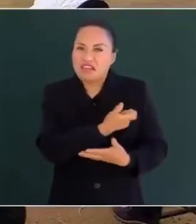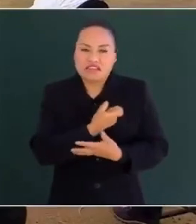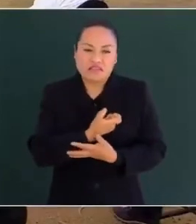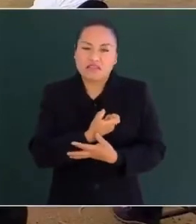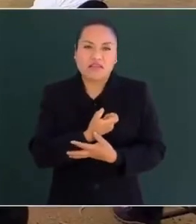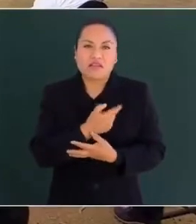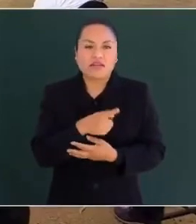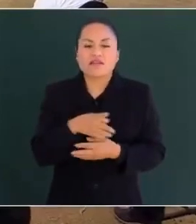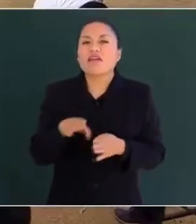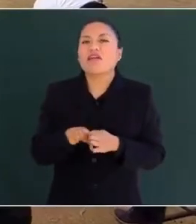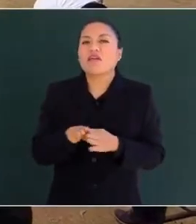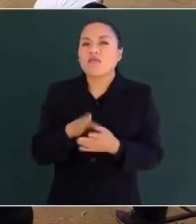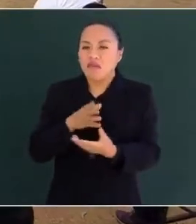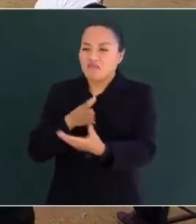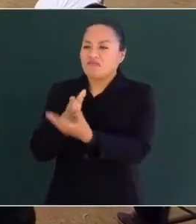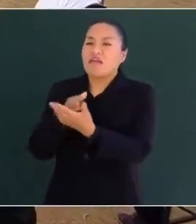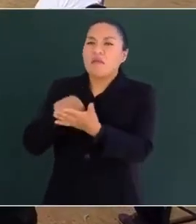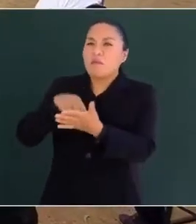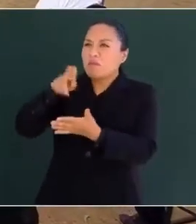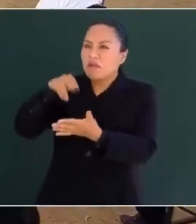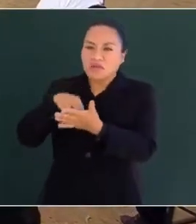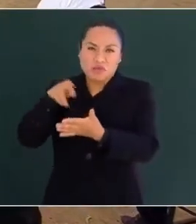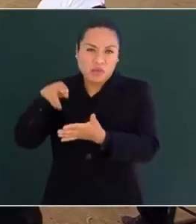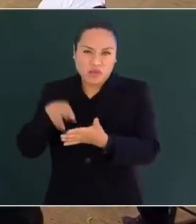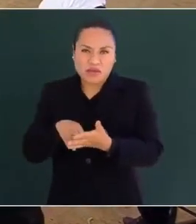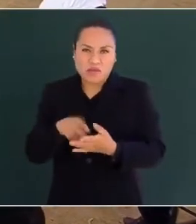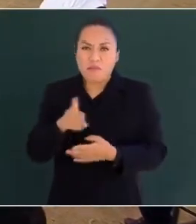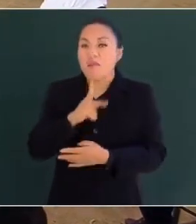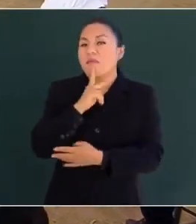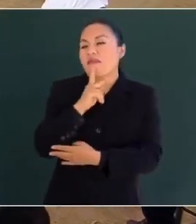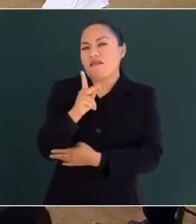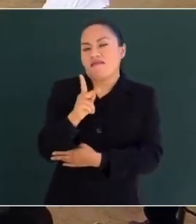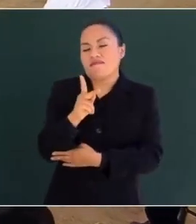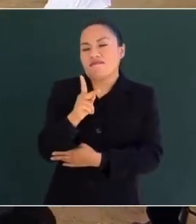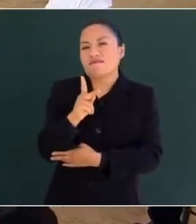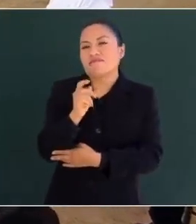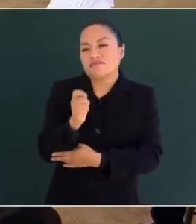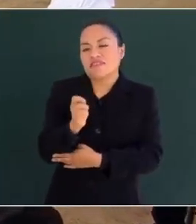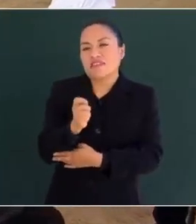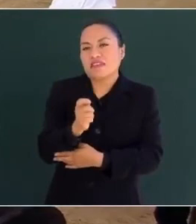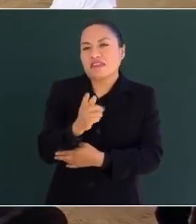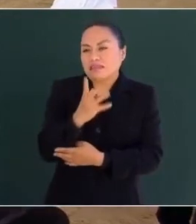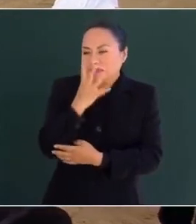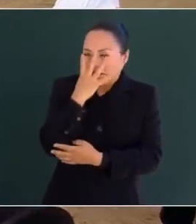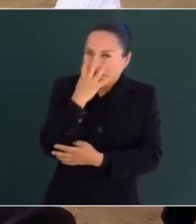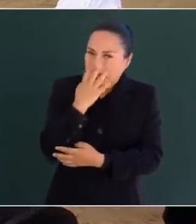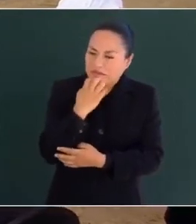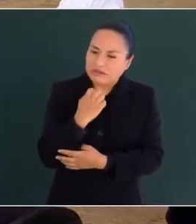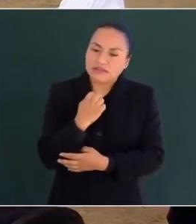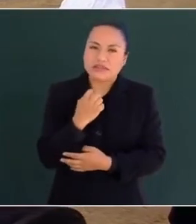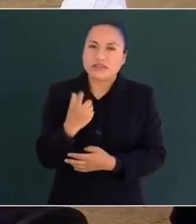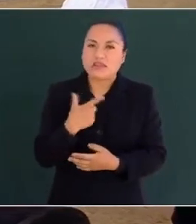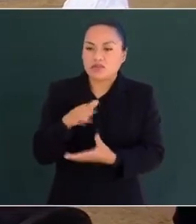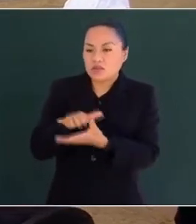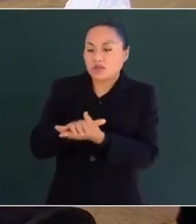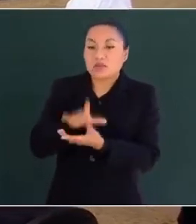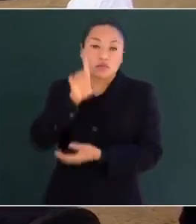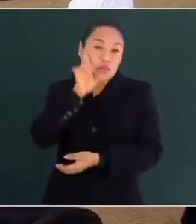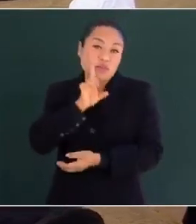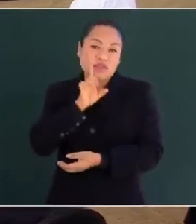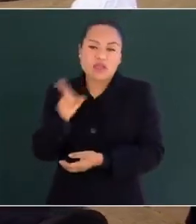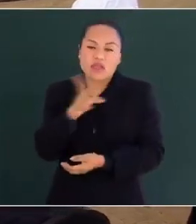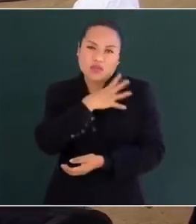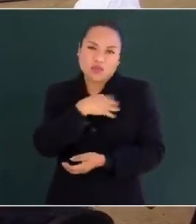recurrió a la pintura con dramáticas palabras de la triste situación en que estaban su esposa y su